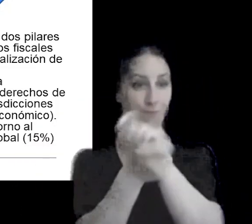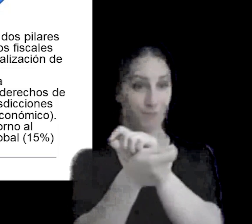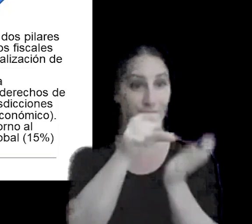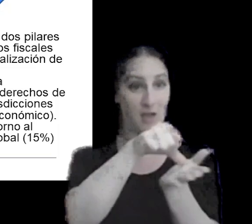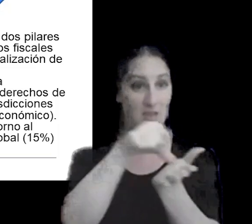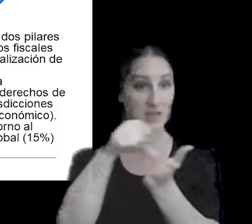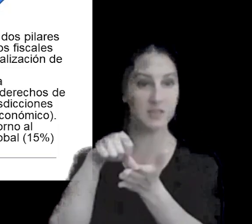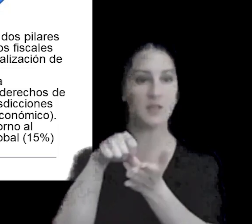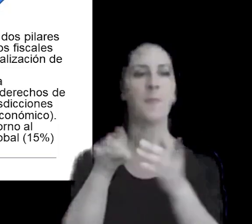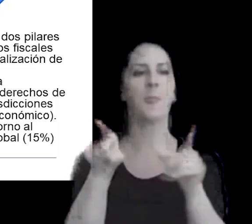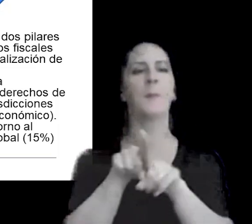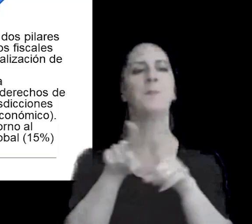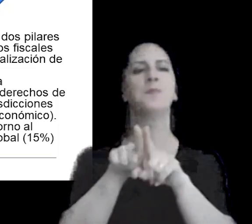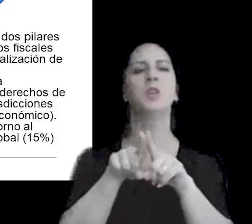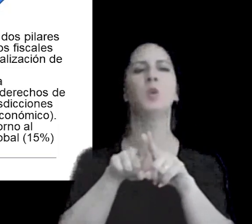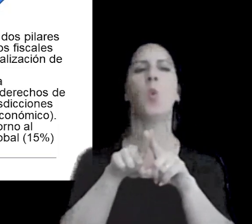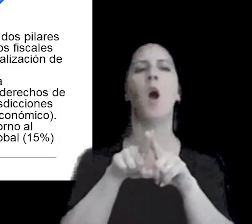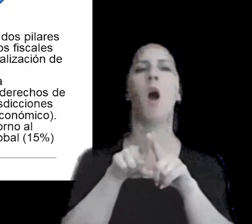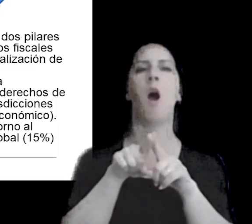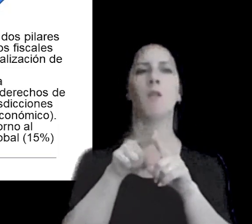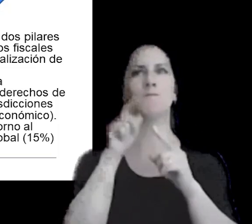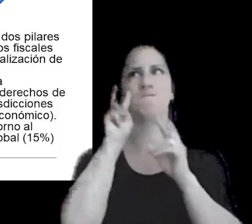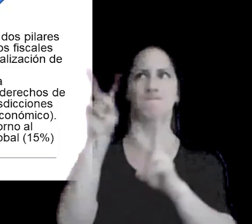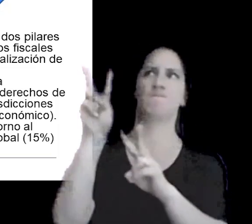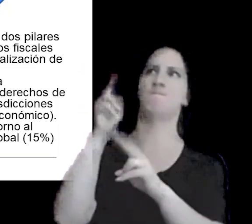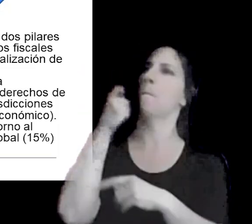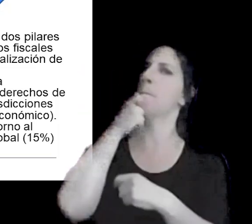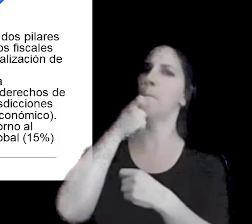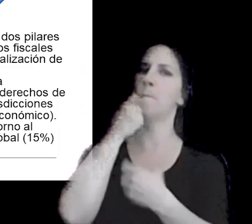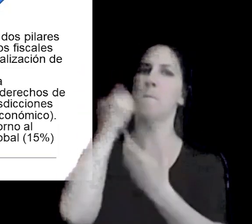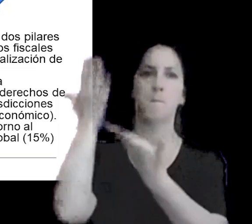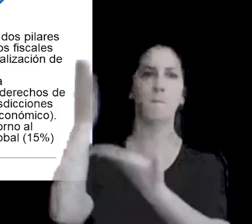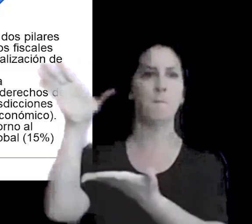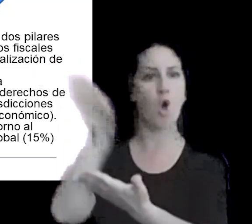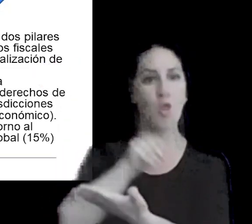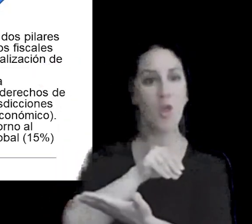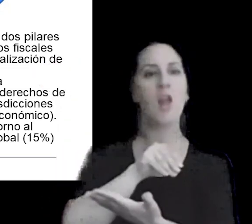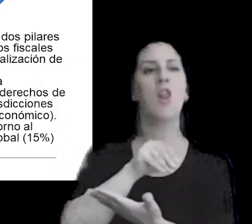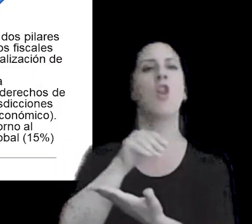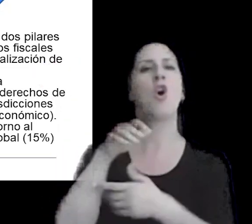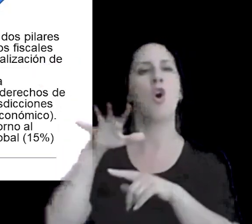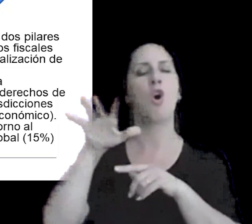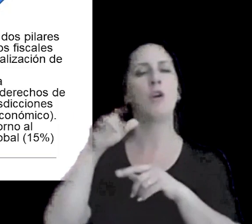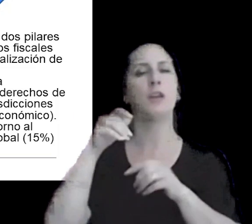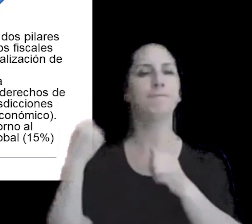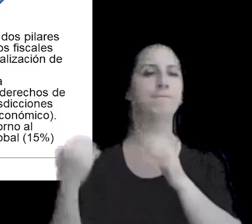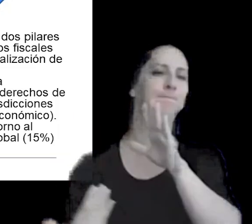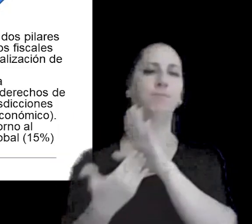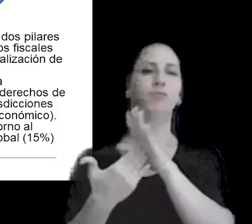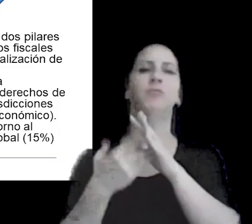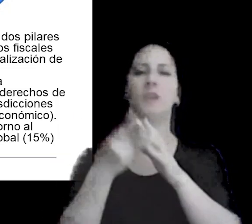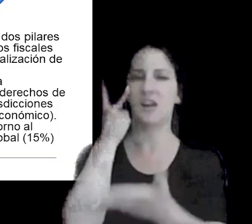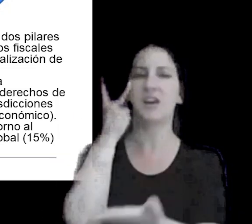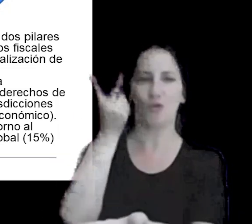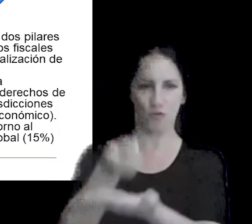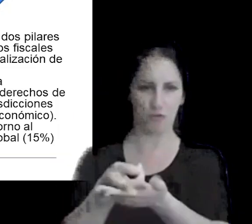las guías como la autoridad de la OCDE reconocidas mundialmente en esta materia